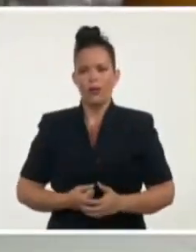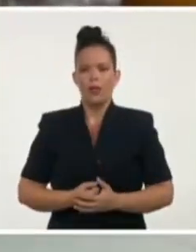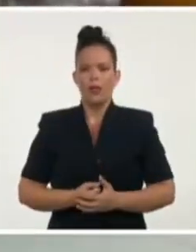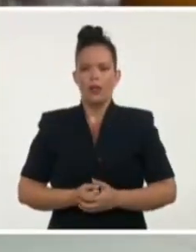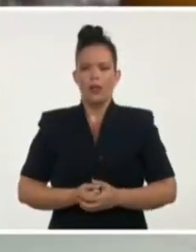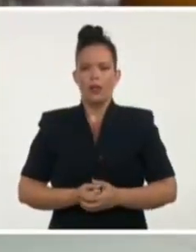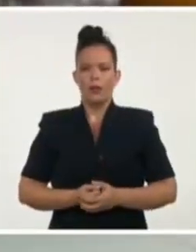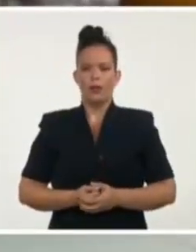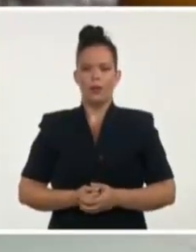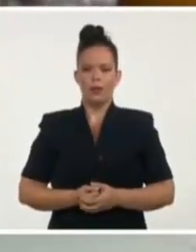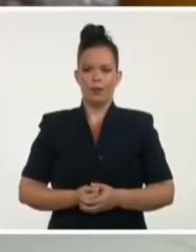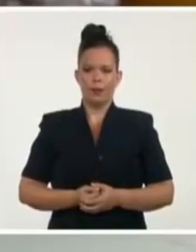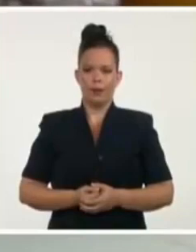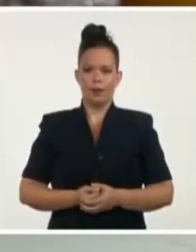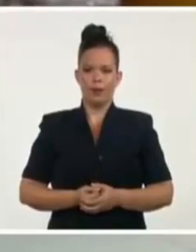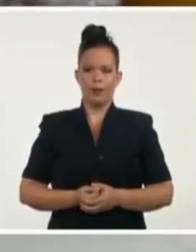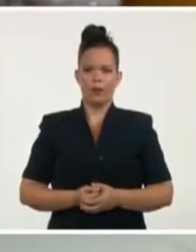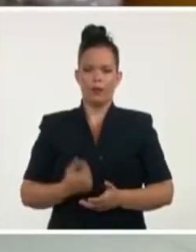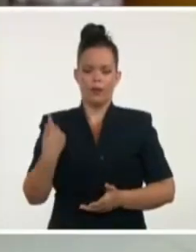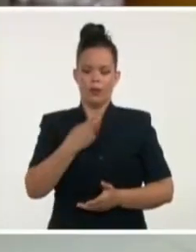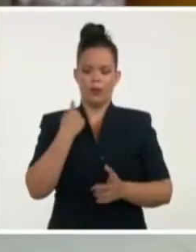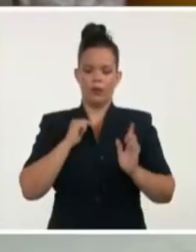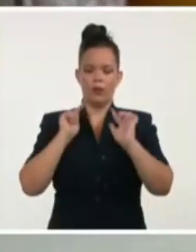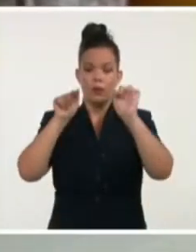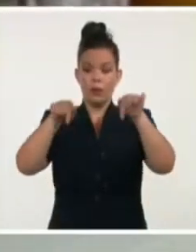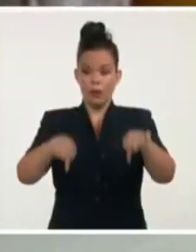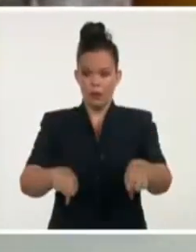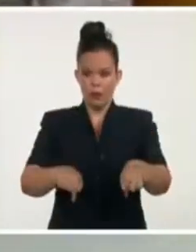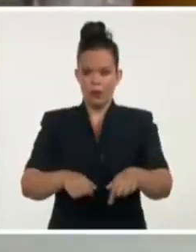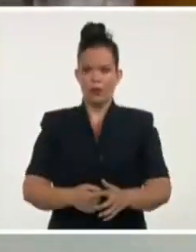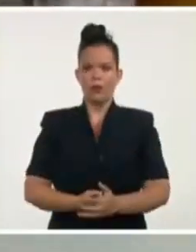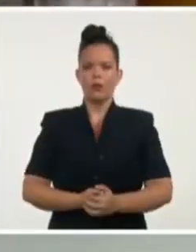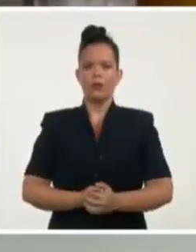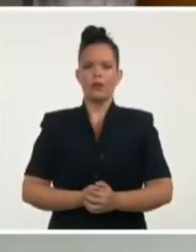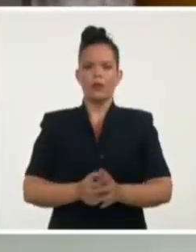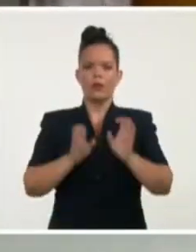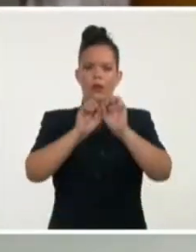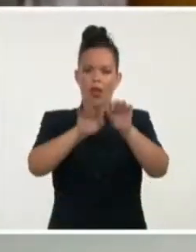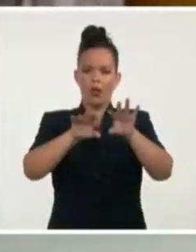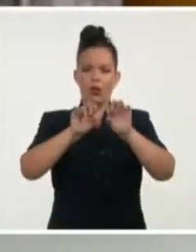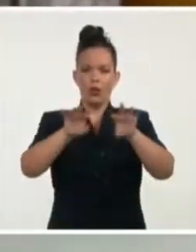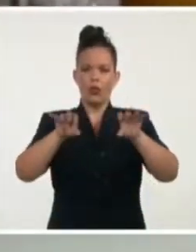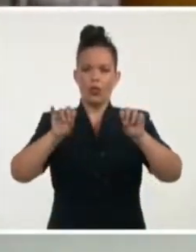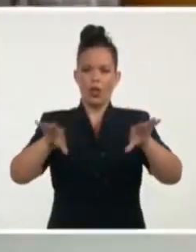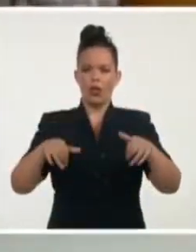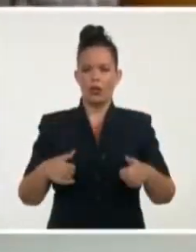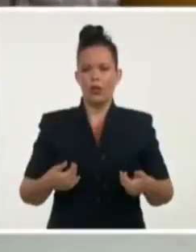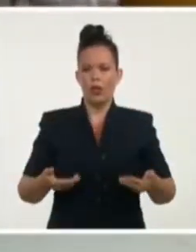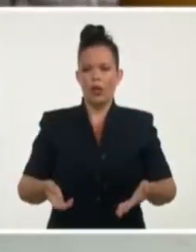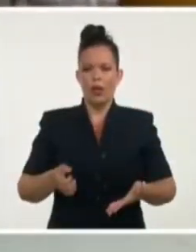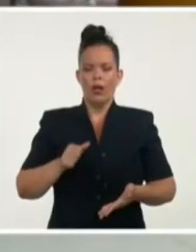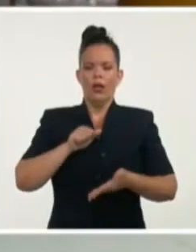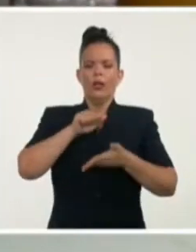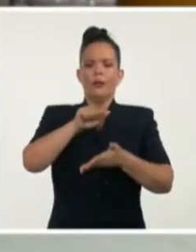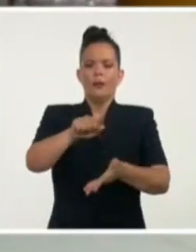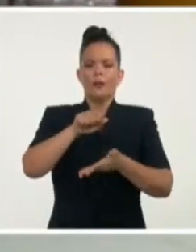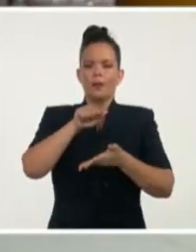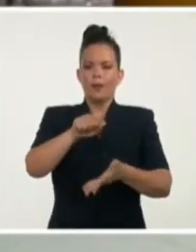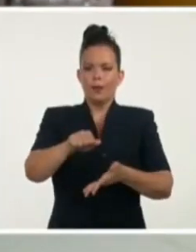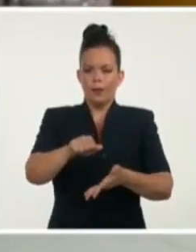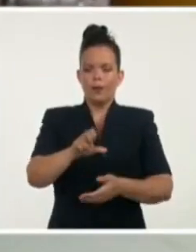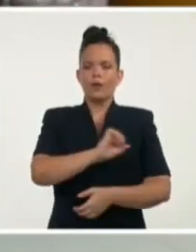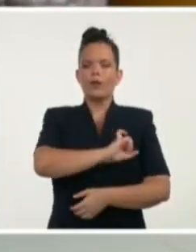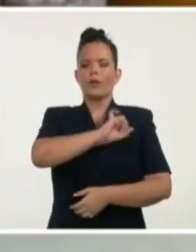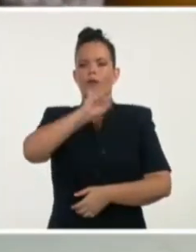Estamos aquí anunciando la campaña que ha sido muy exitosa porque